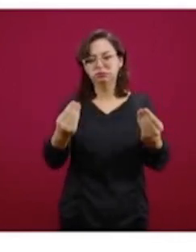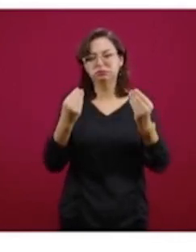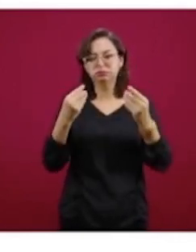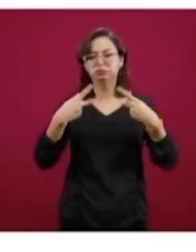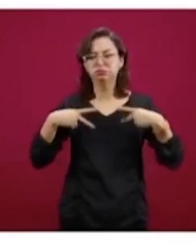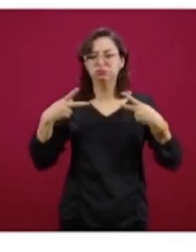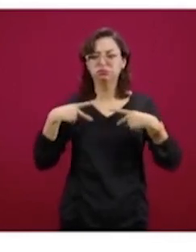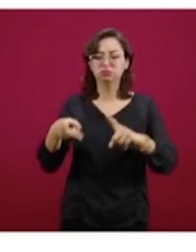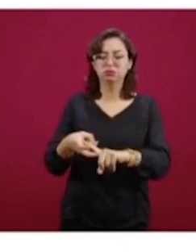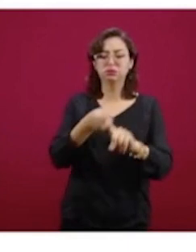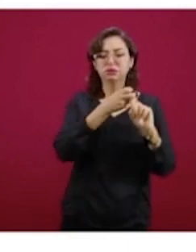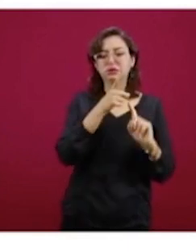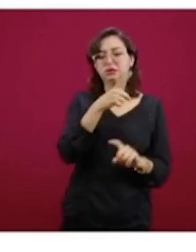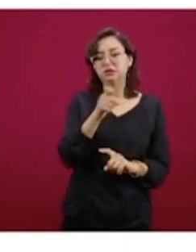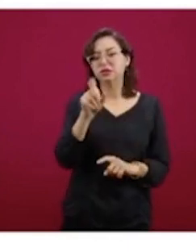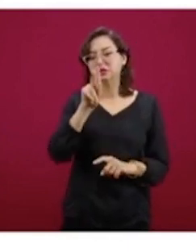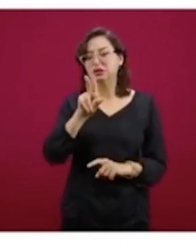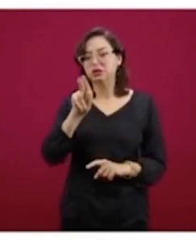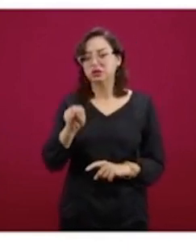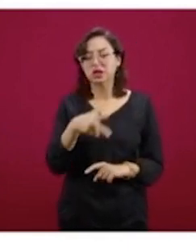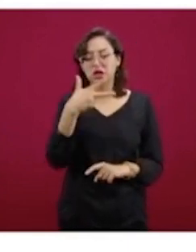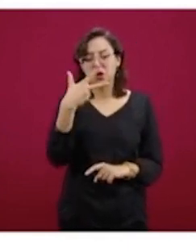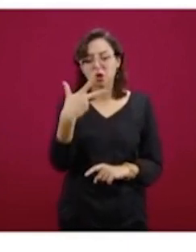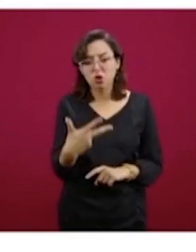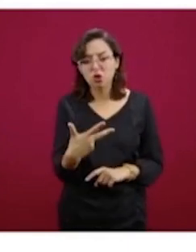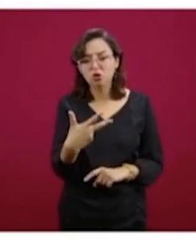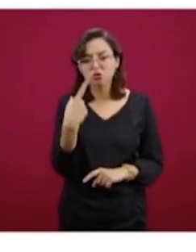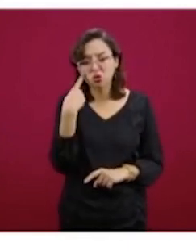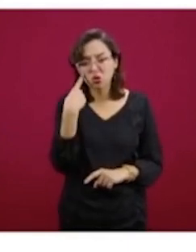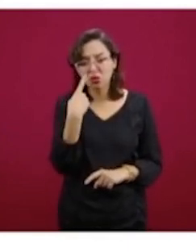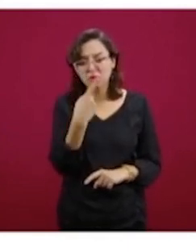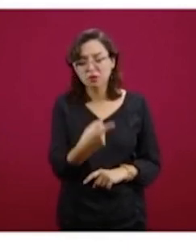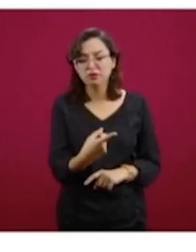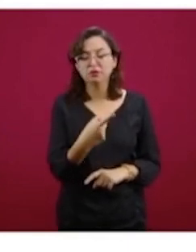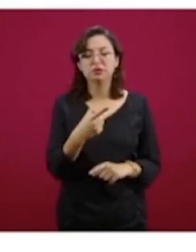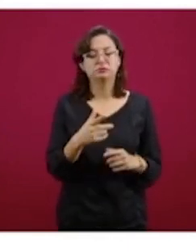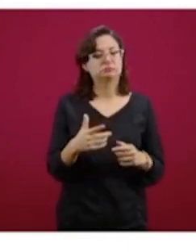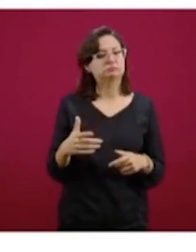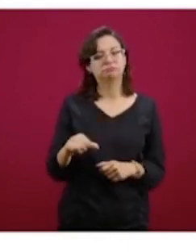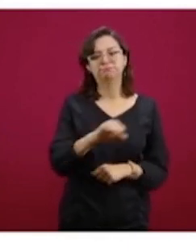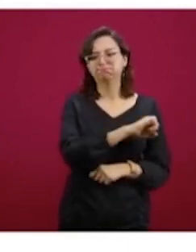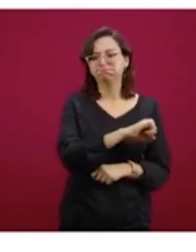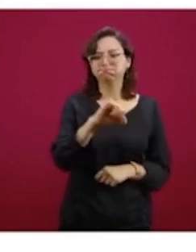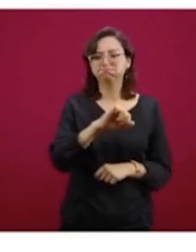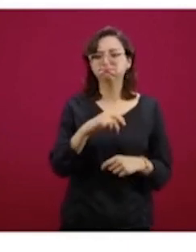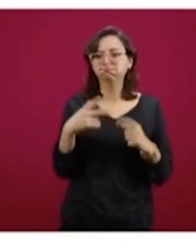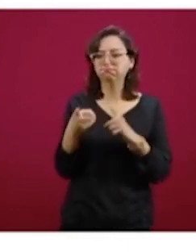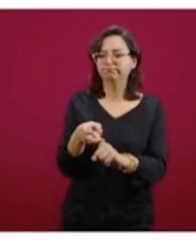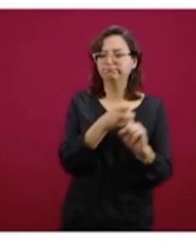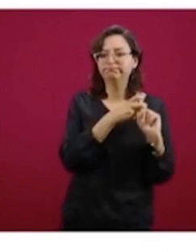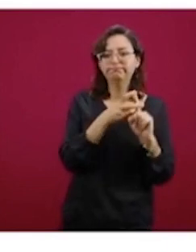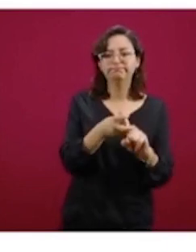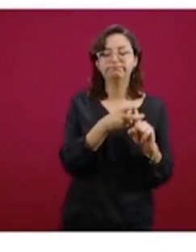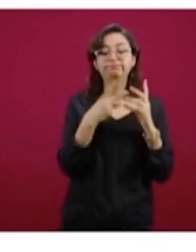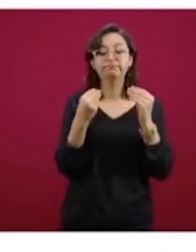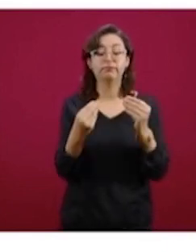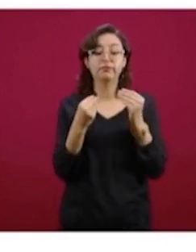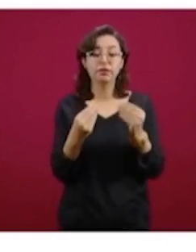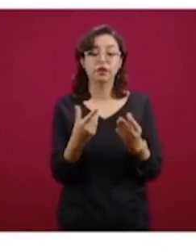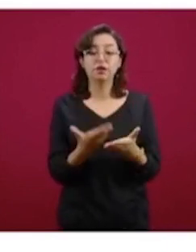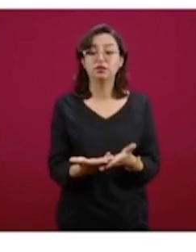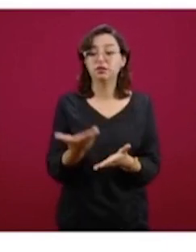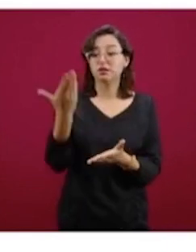188, si es que veo bien el dato. Hoy, el mes pasado tuvimos 92,